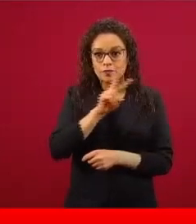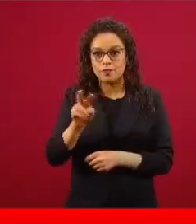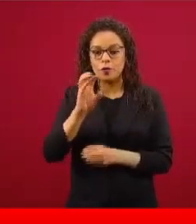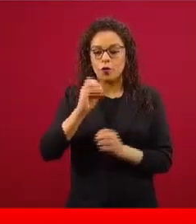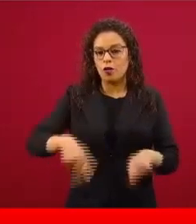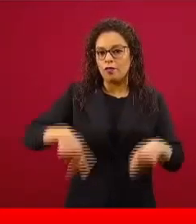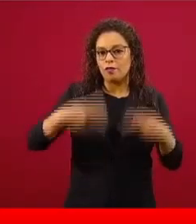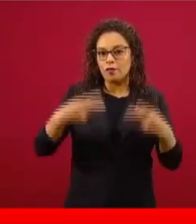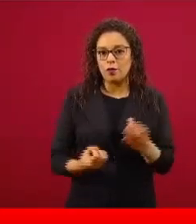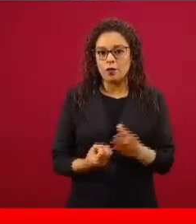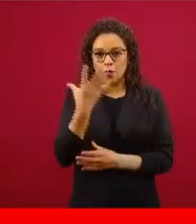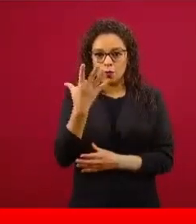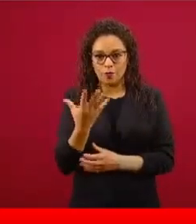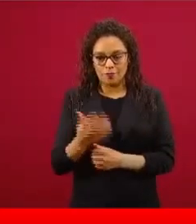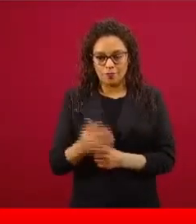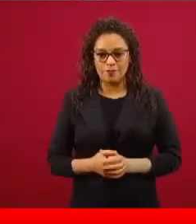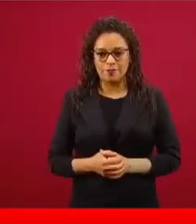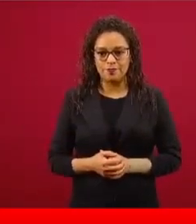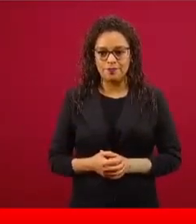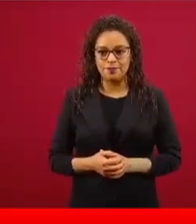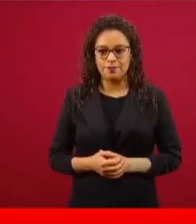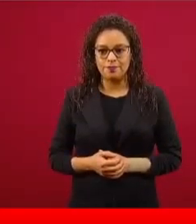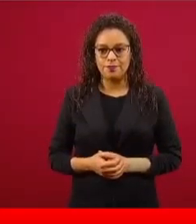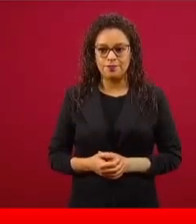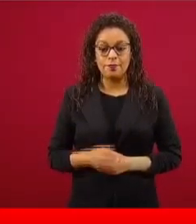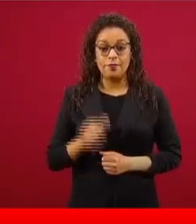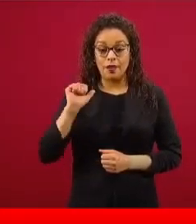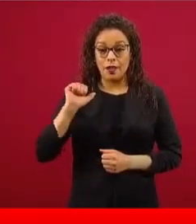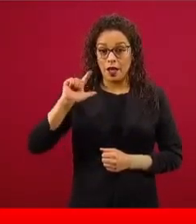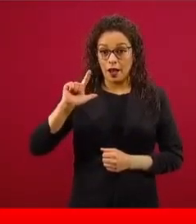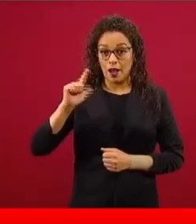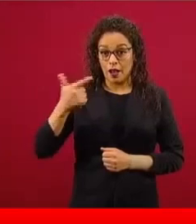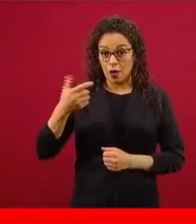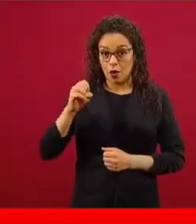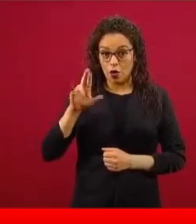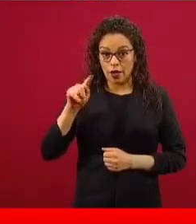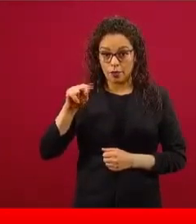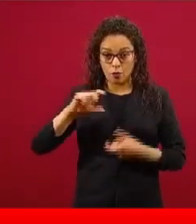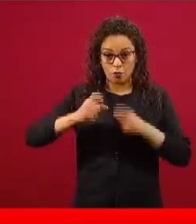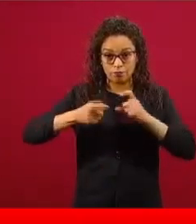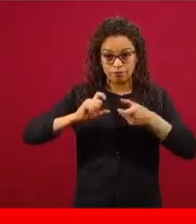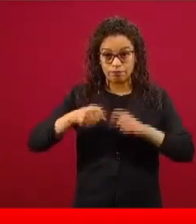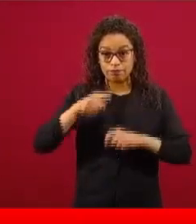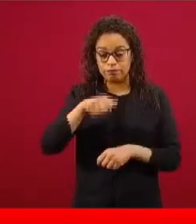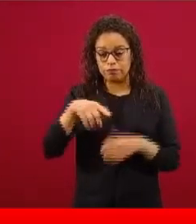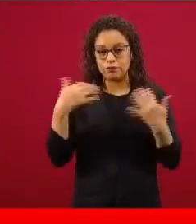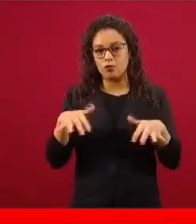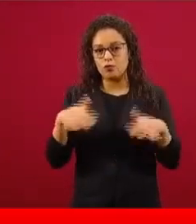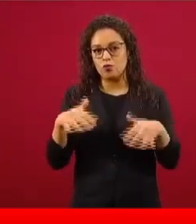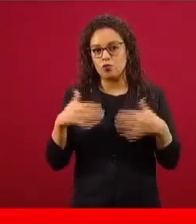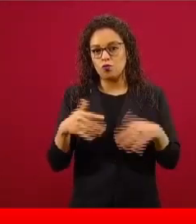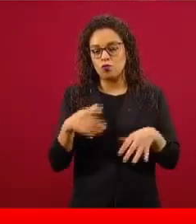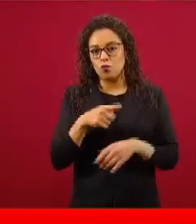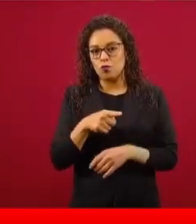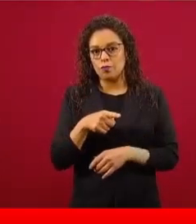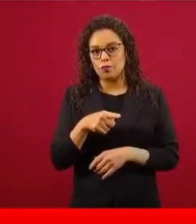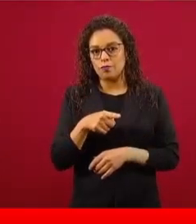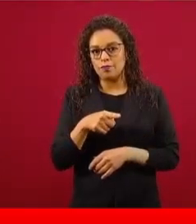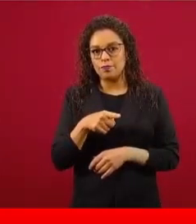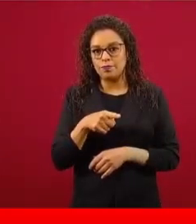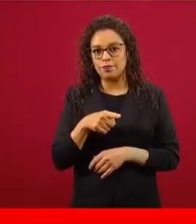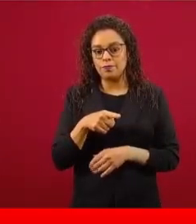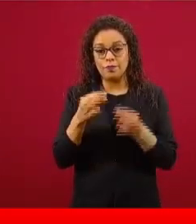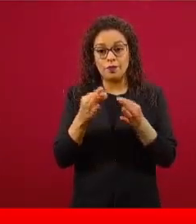algoritmo, es la fórmula secreta que hace que a nosotros nos llegue